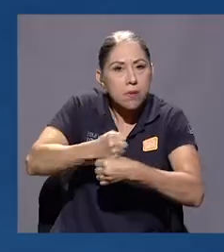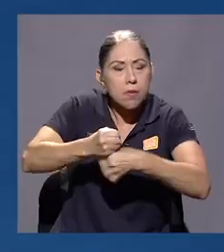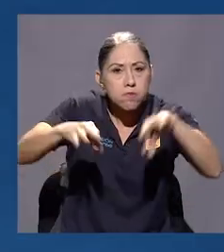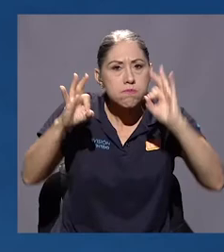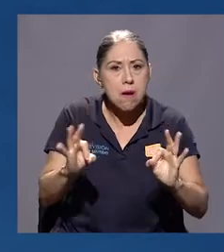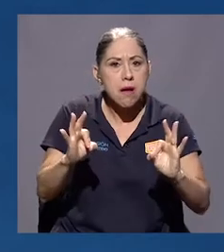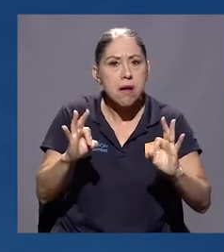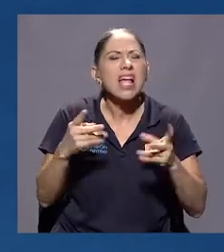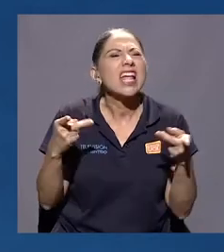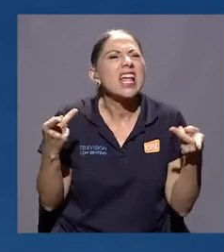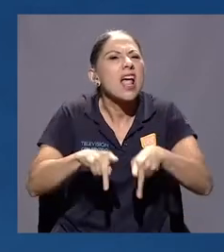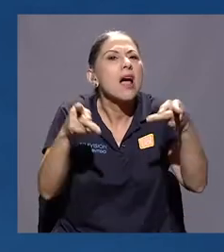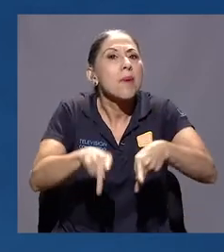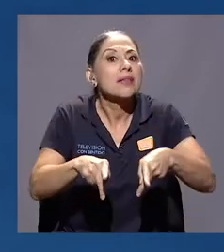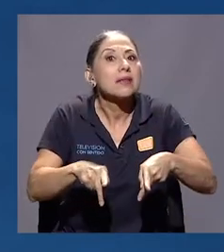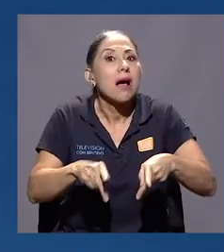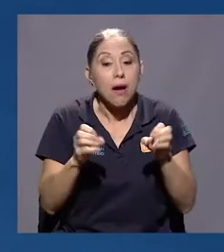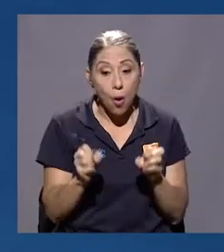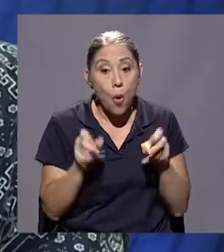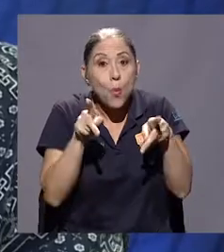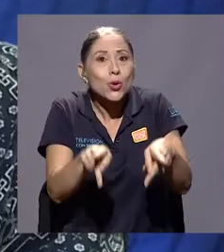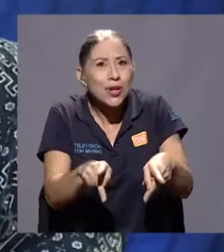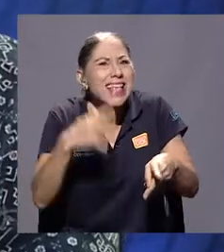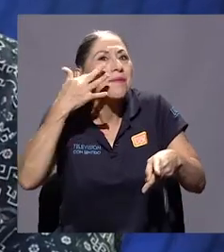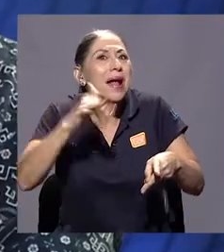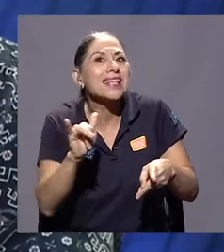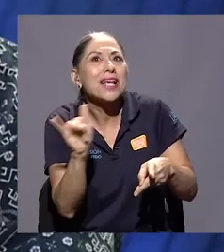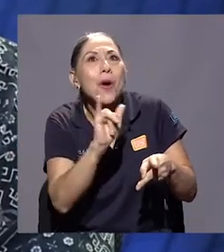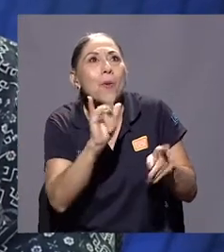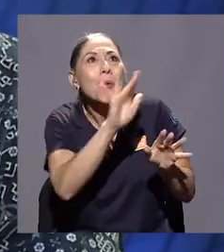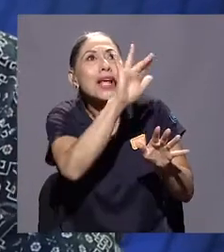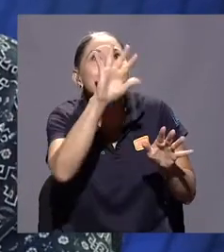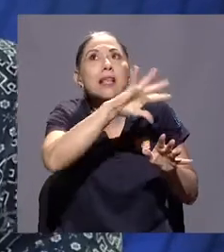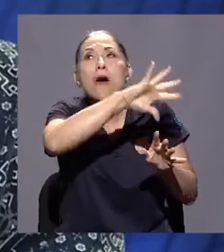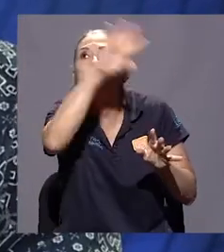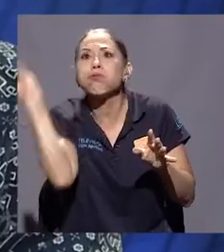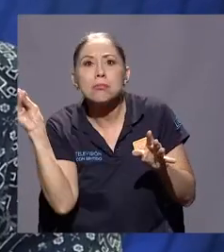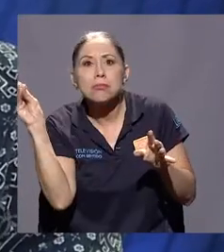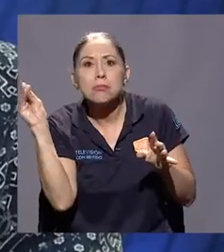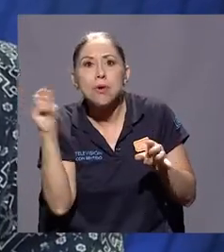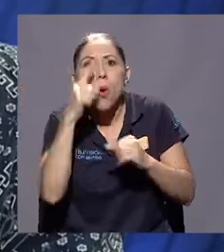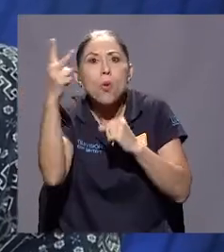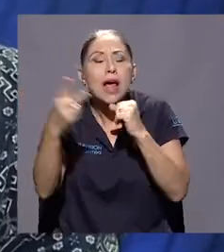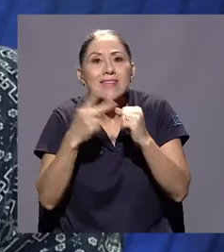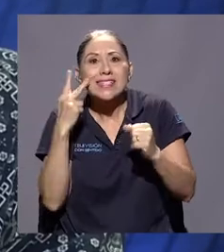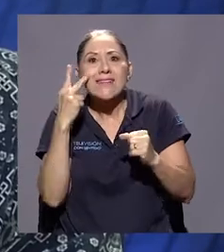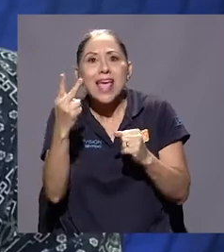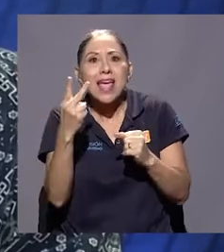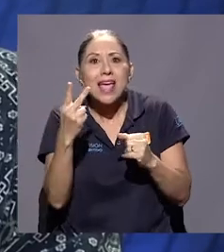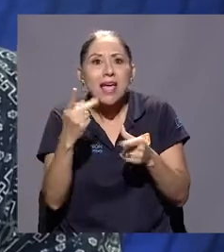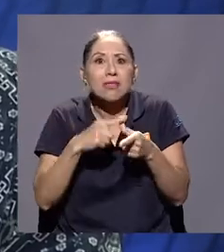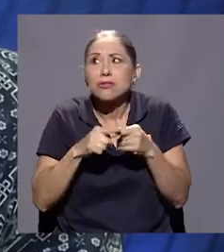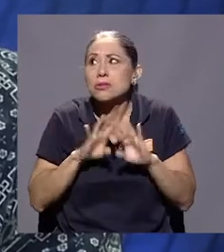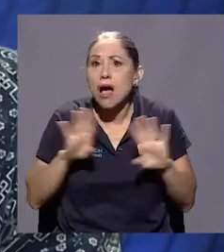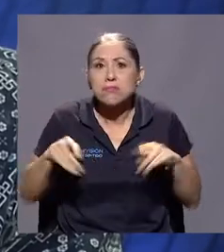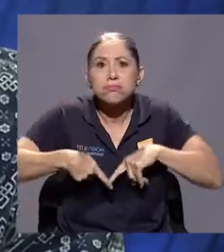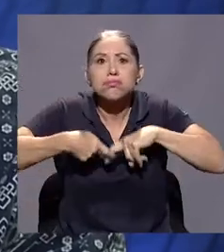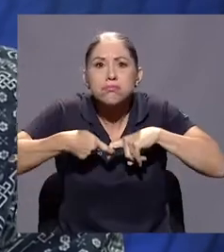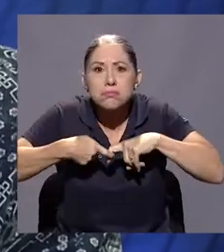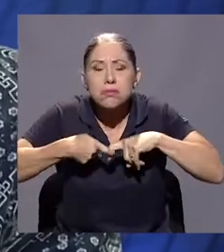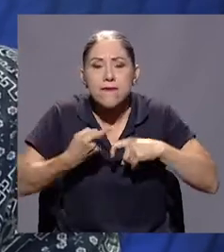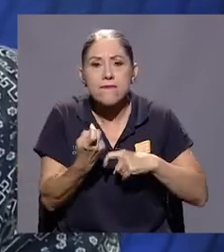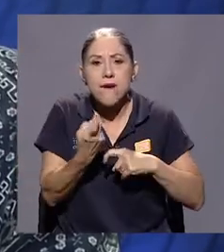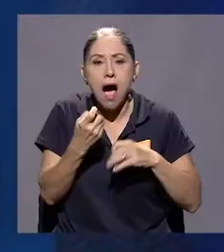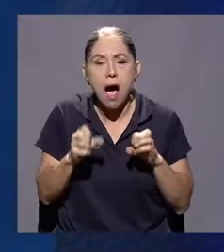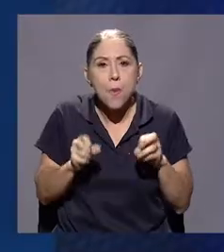Las oportunidades son como una estrella fugaz. Se ven una vez por allá y hasta ahí quedó. Es falta de oportunidades, falta de